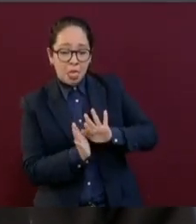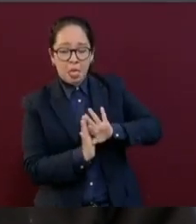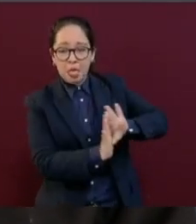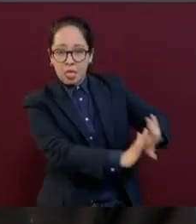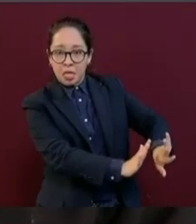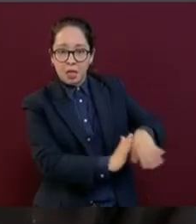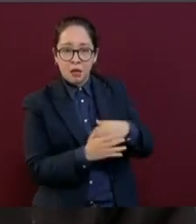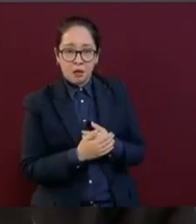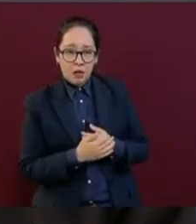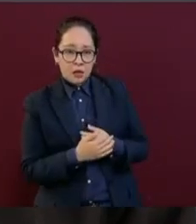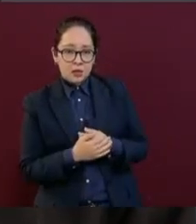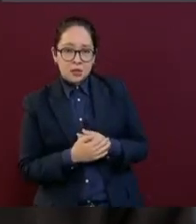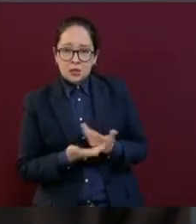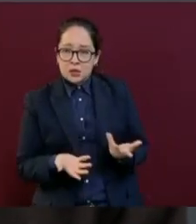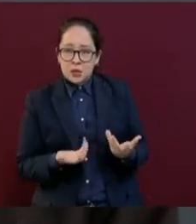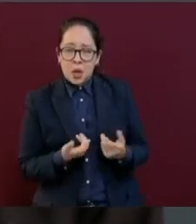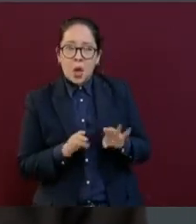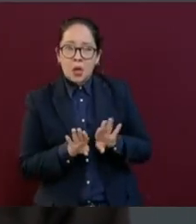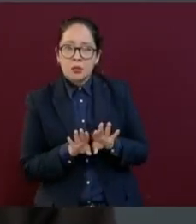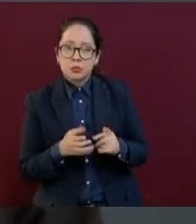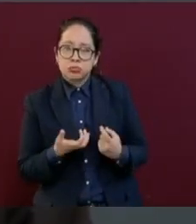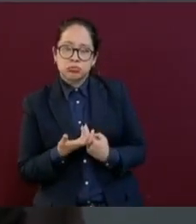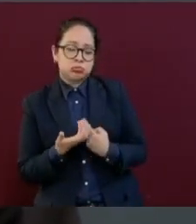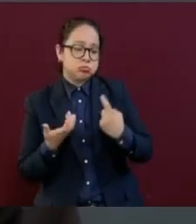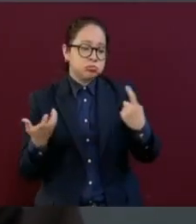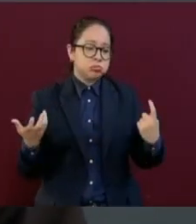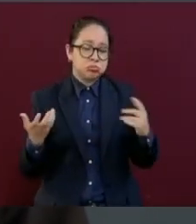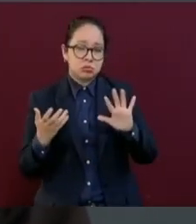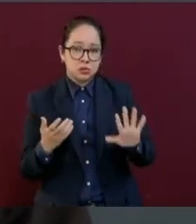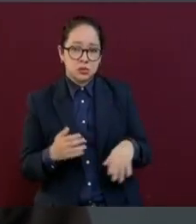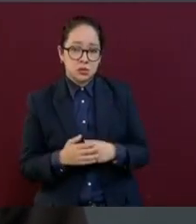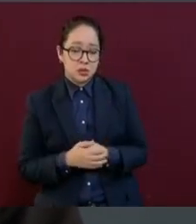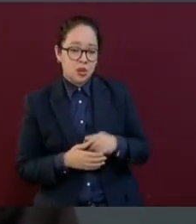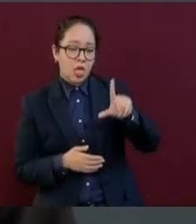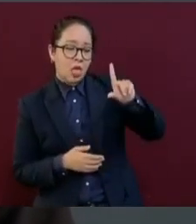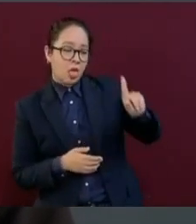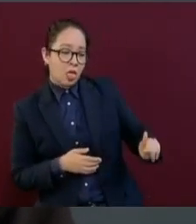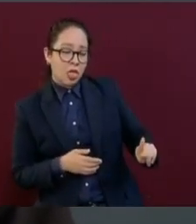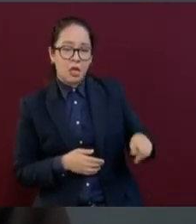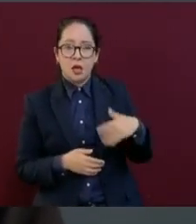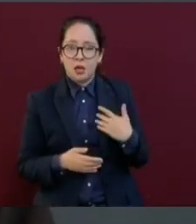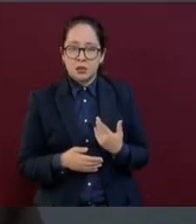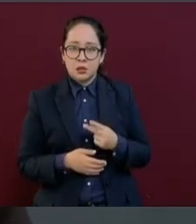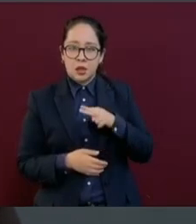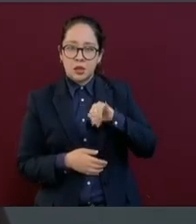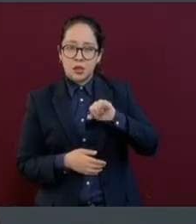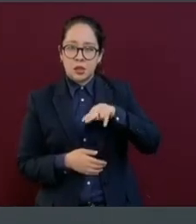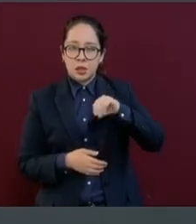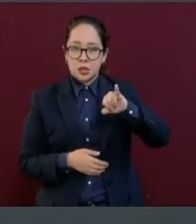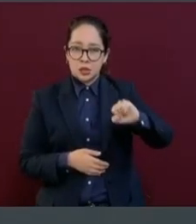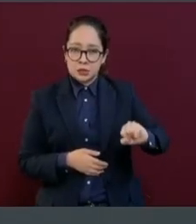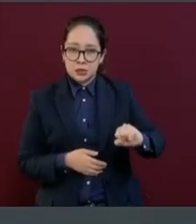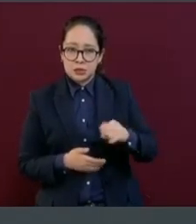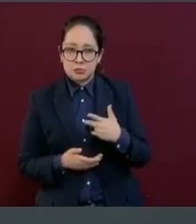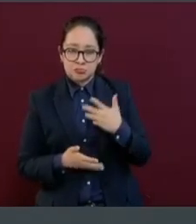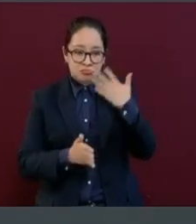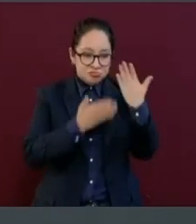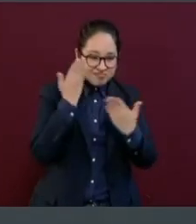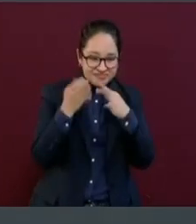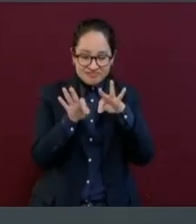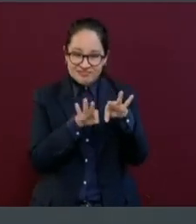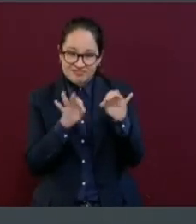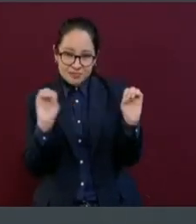no se les llame de manera despectiva ninis que ni estudian ni